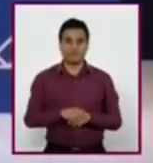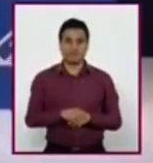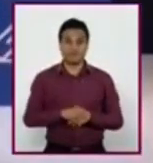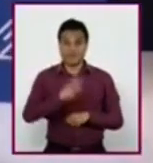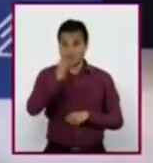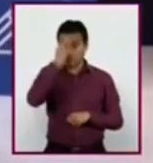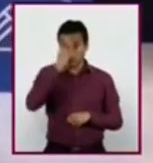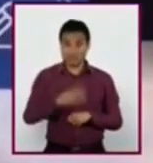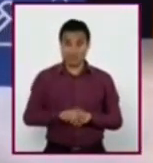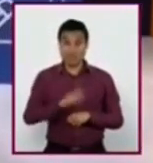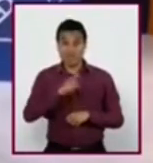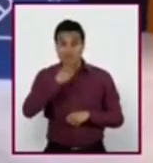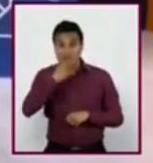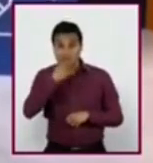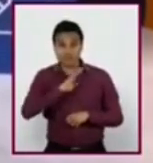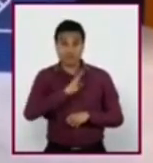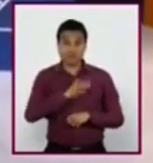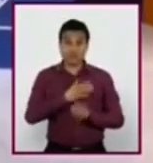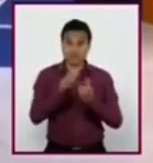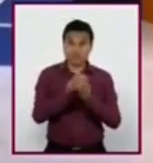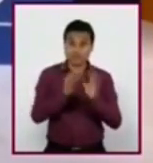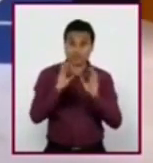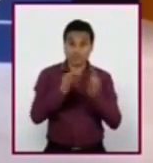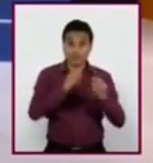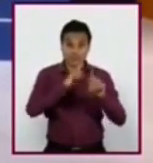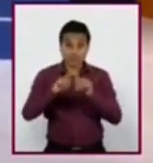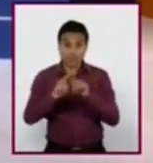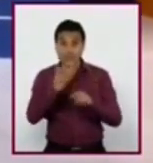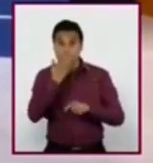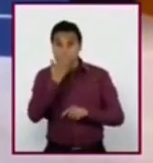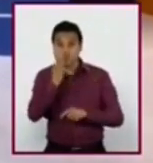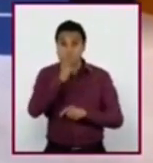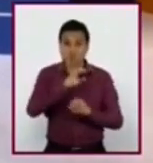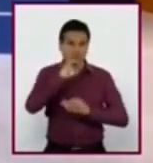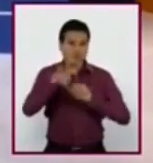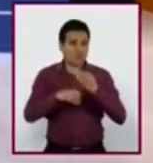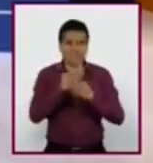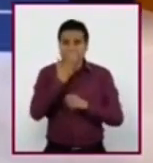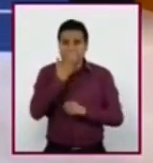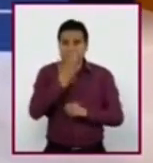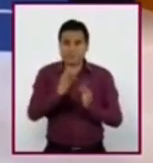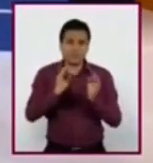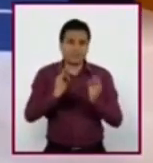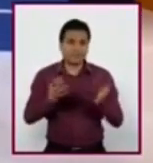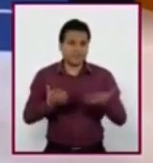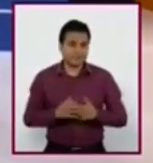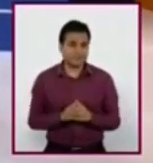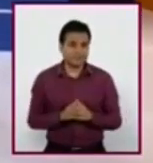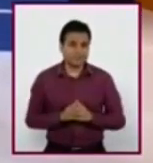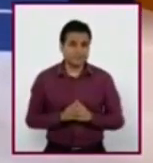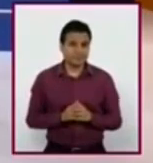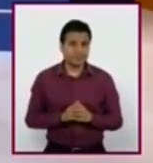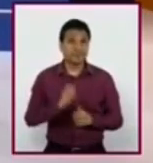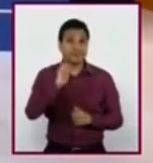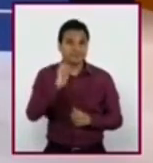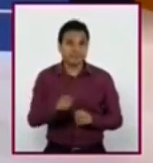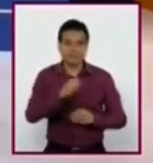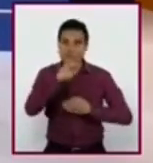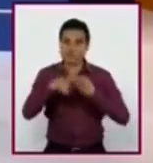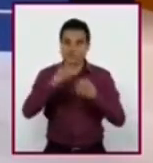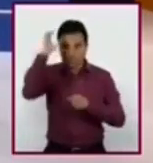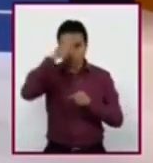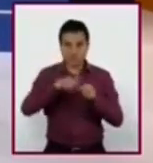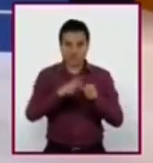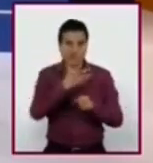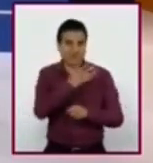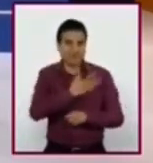buena o mala de hablar nuestro idioma, sino que las distintas posibilidades lo amplían y, por lo tanto, enriquece nuestra cultura.